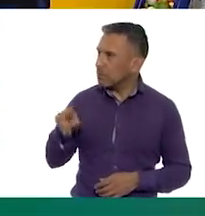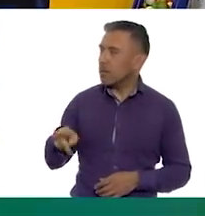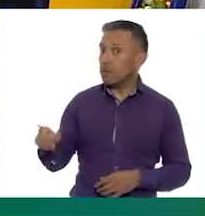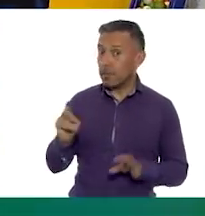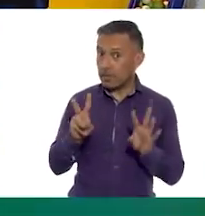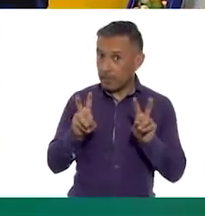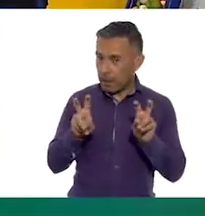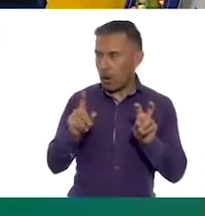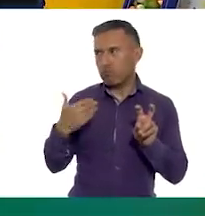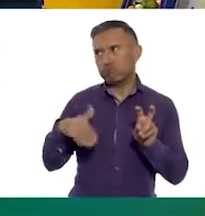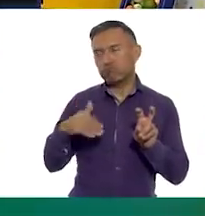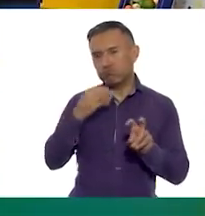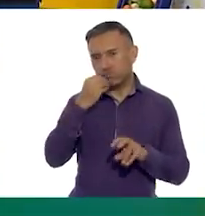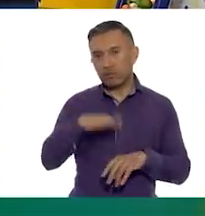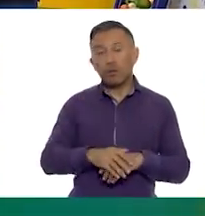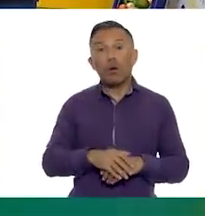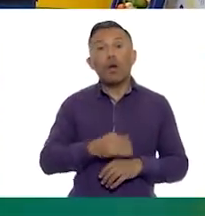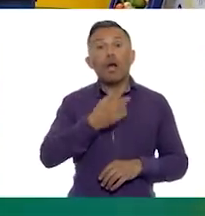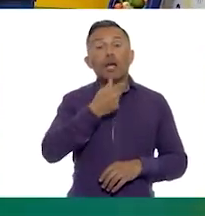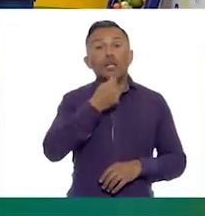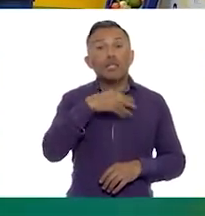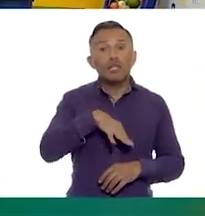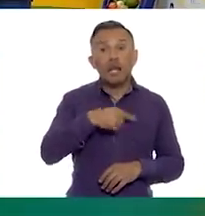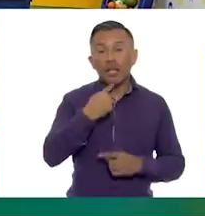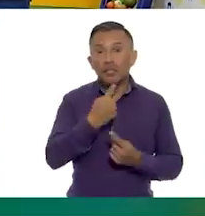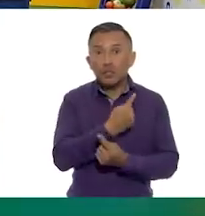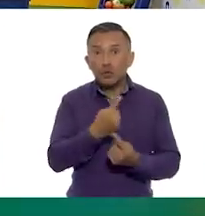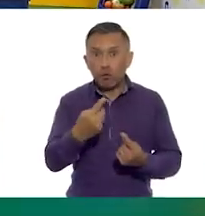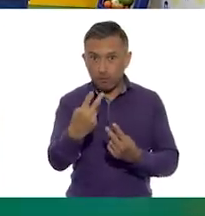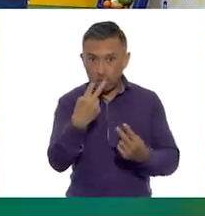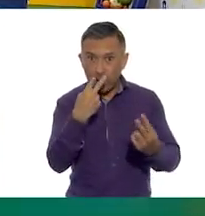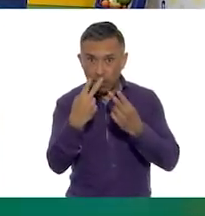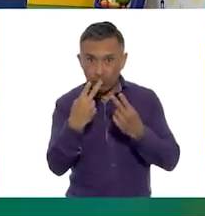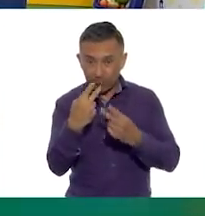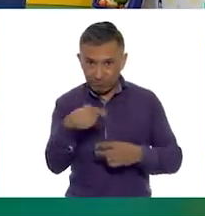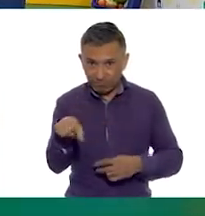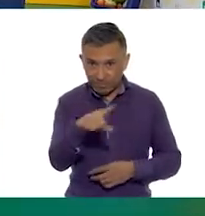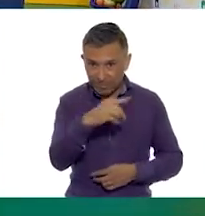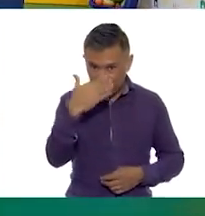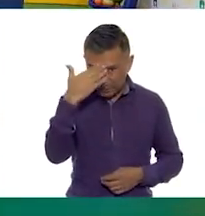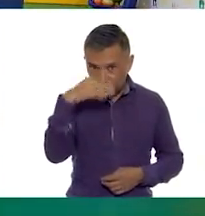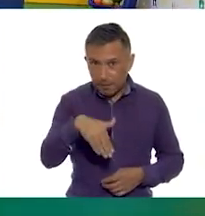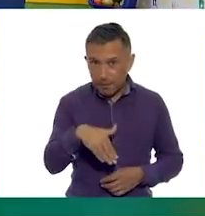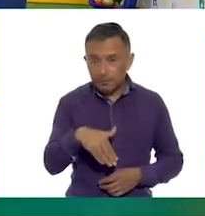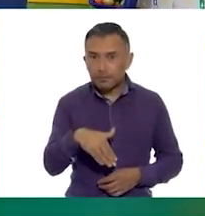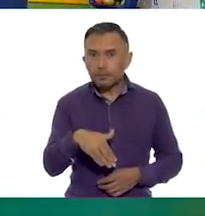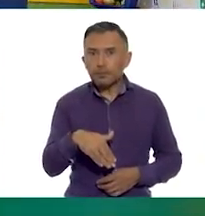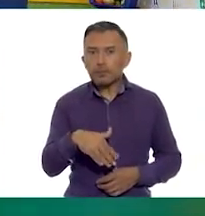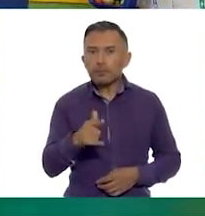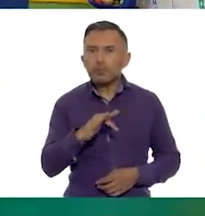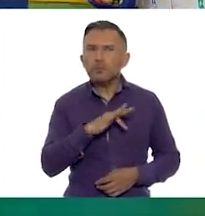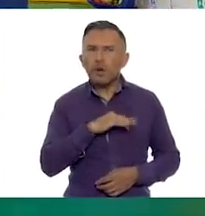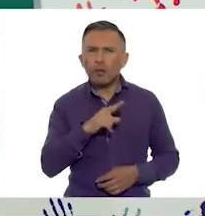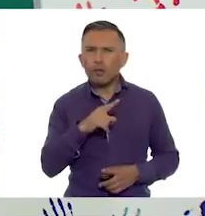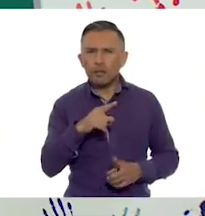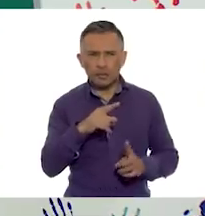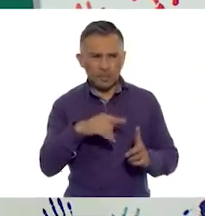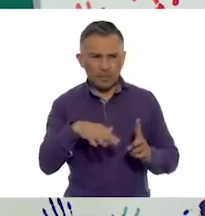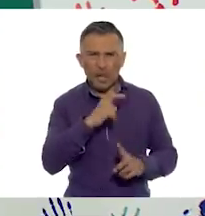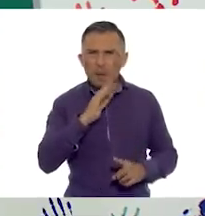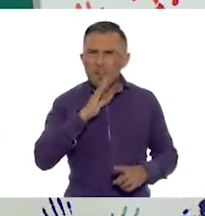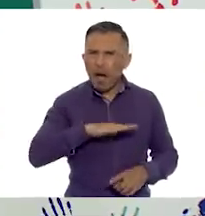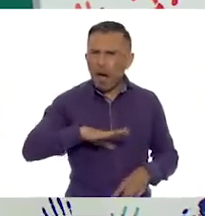tema, ¿eh? Niñas y niños que nos ven y nos escuchan. ¿Sabían que ustedes pueden ayudar a cambiar las situaciones